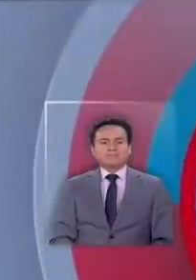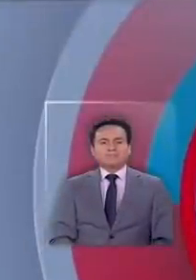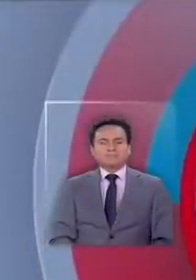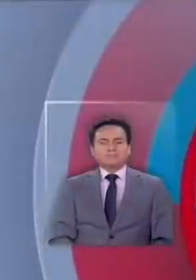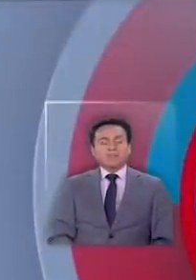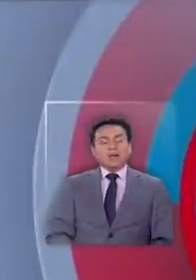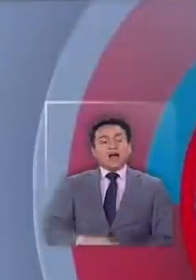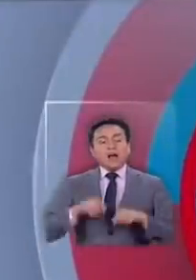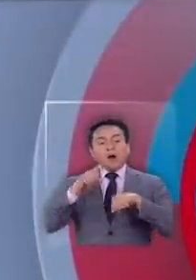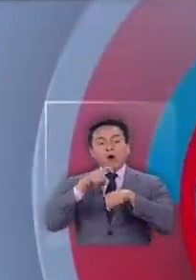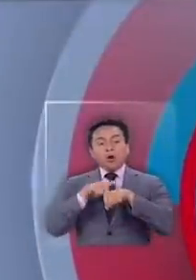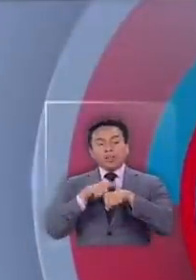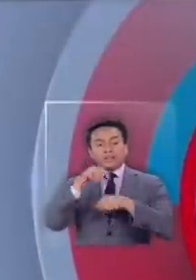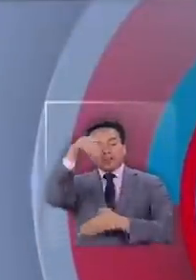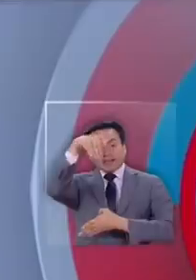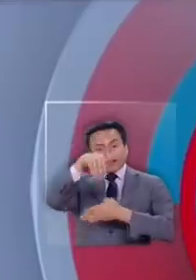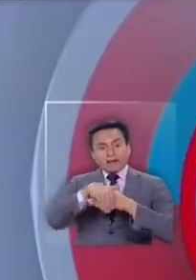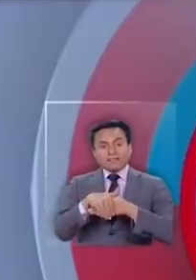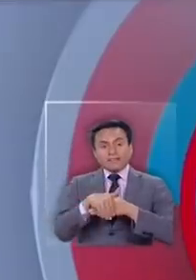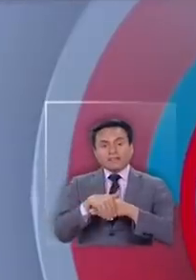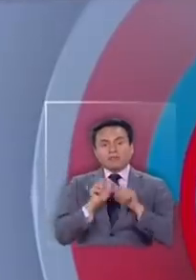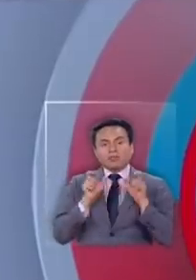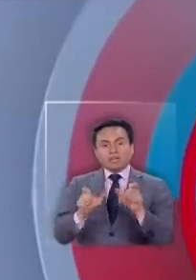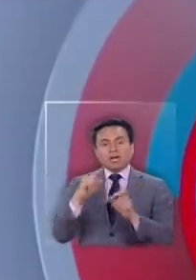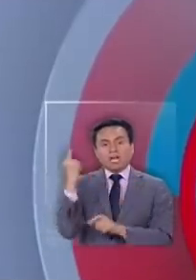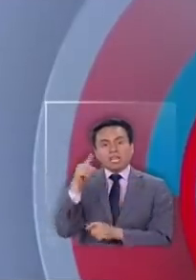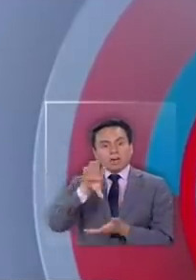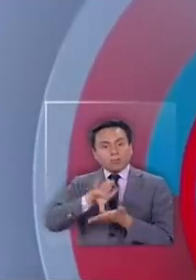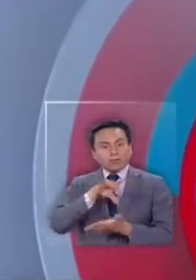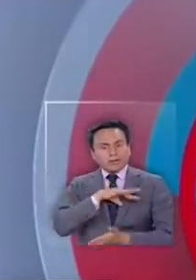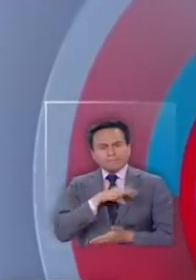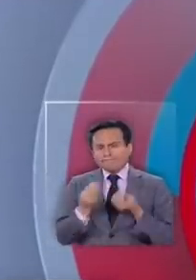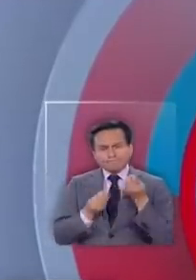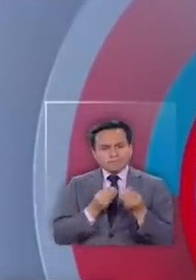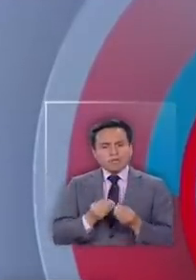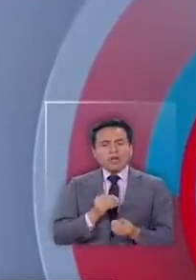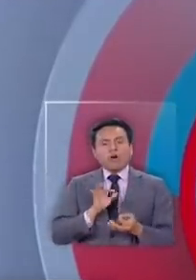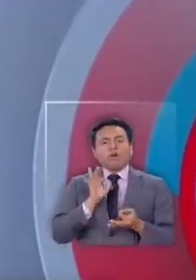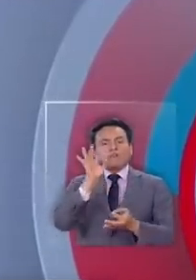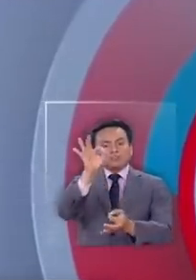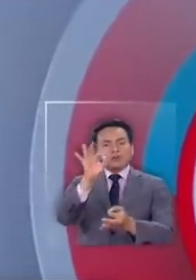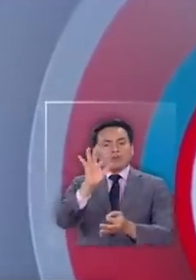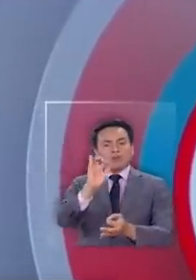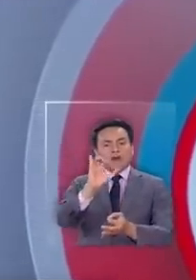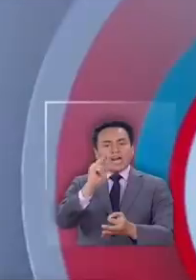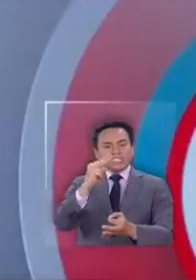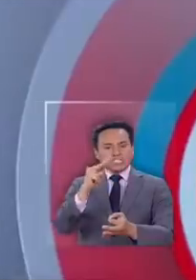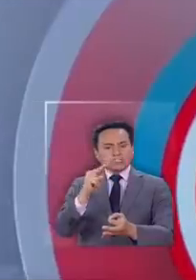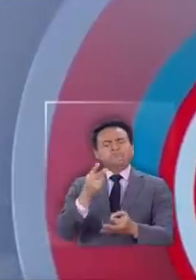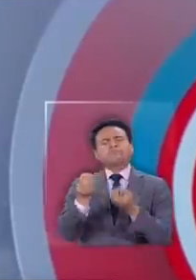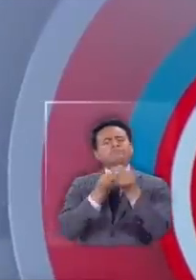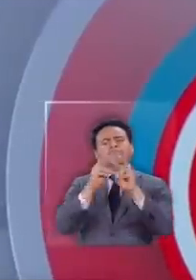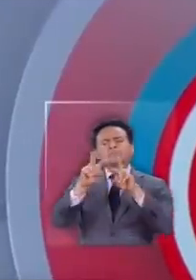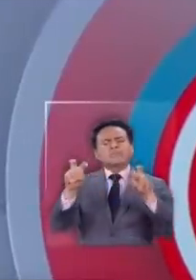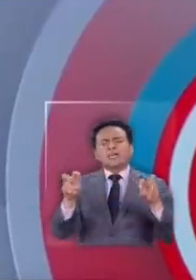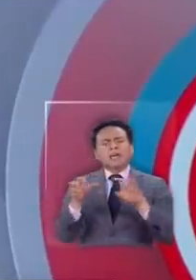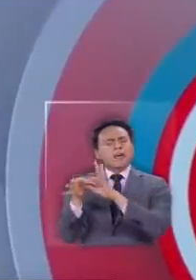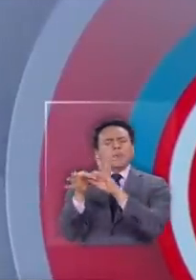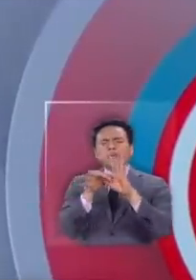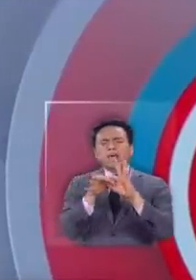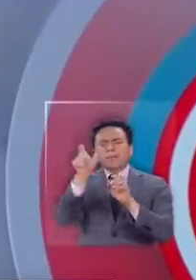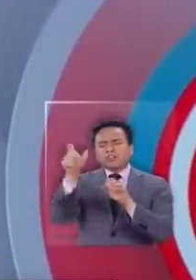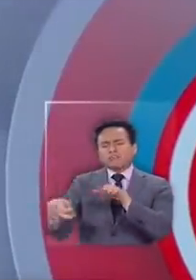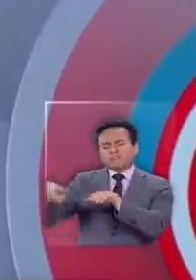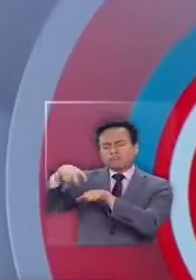Y en horas de esta tarde, la Contraloría General de la República ofició a la FACH para indagar el proceso de